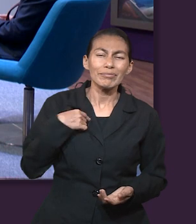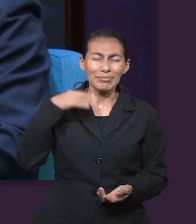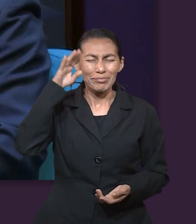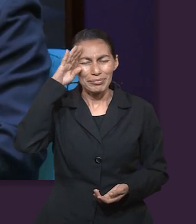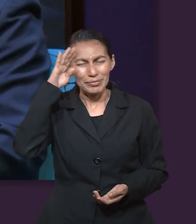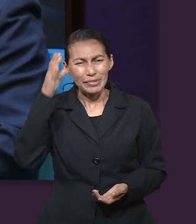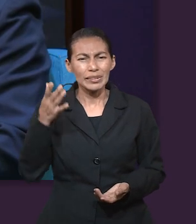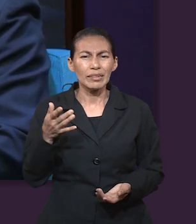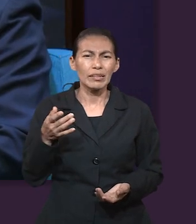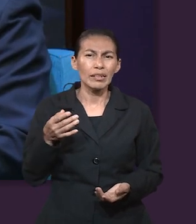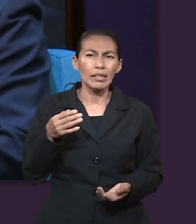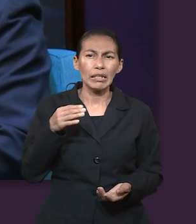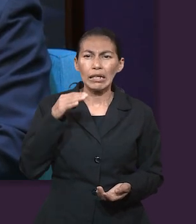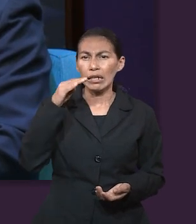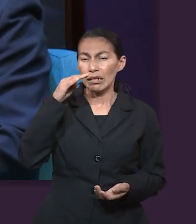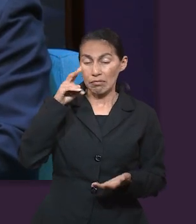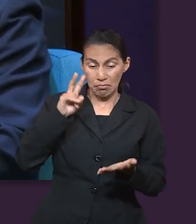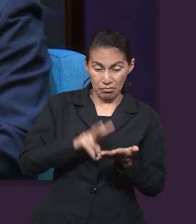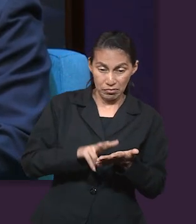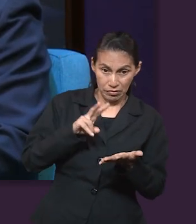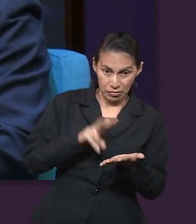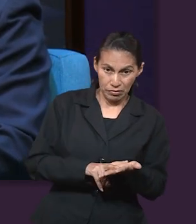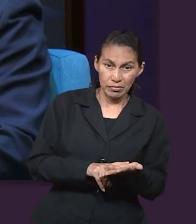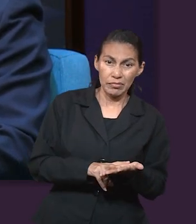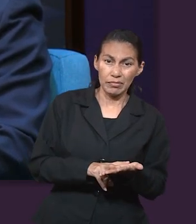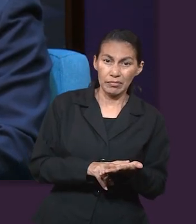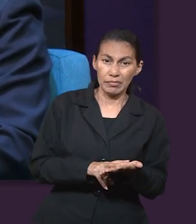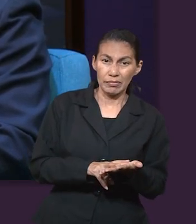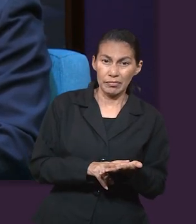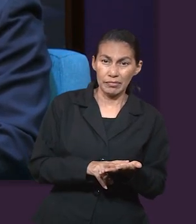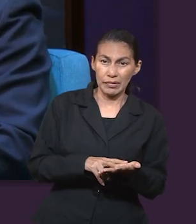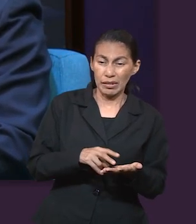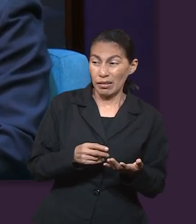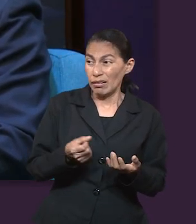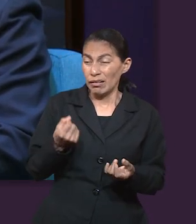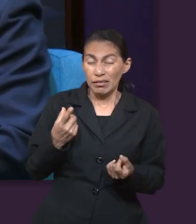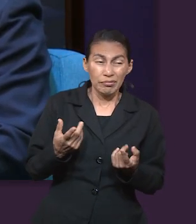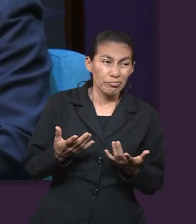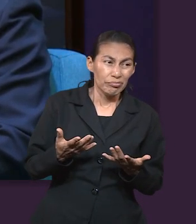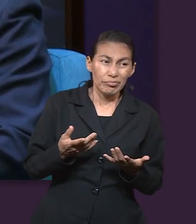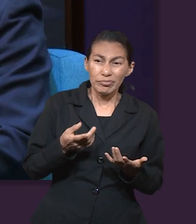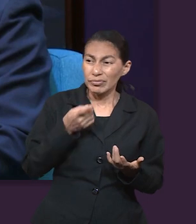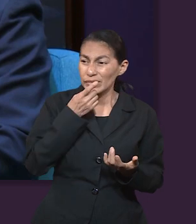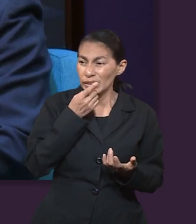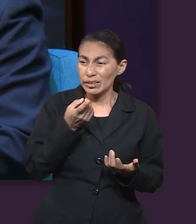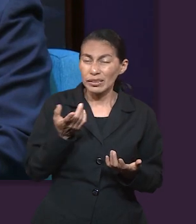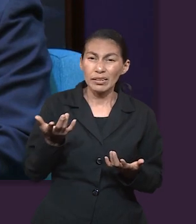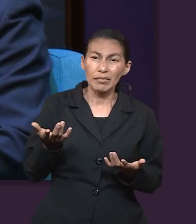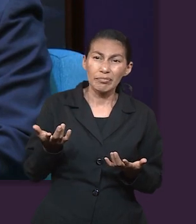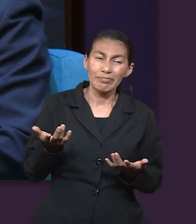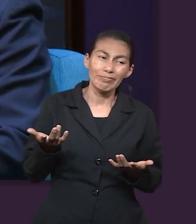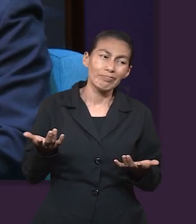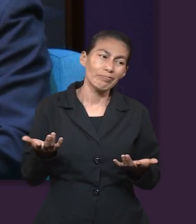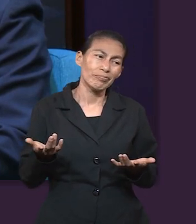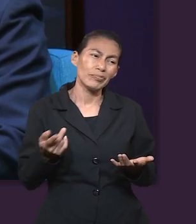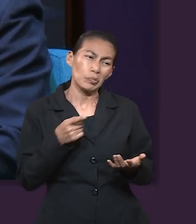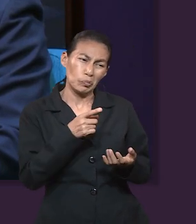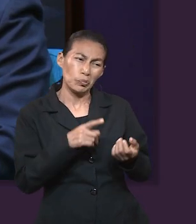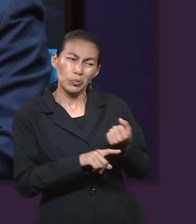el ser valiente, el tener valentía, cuando alguien te dice, ¿sabes qué?